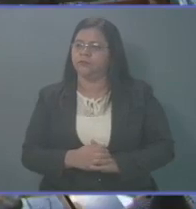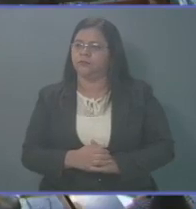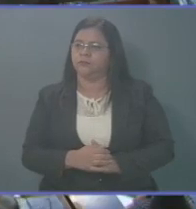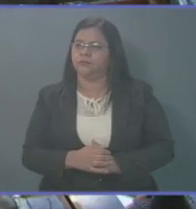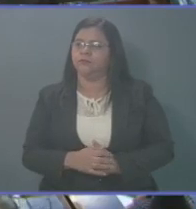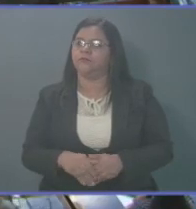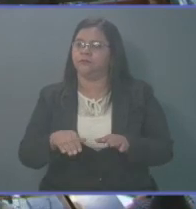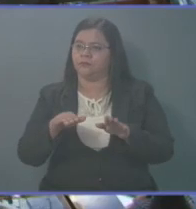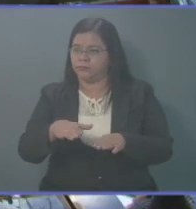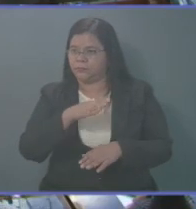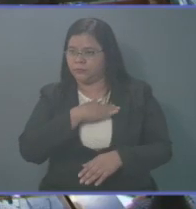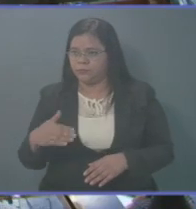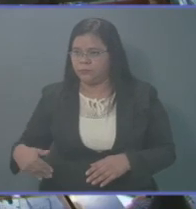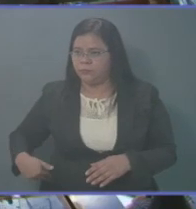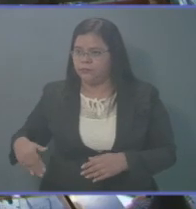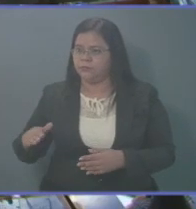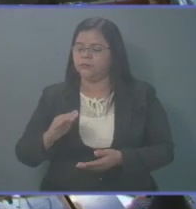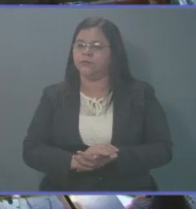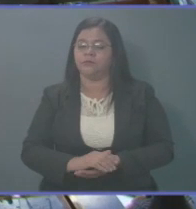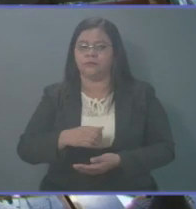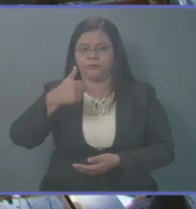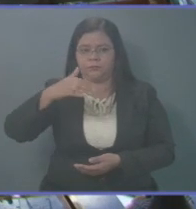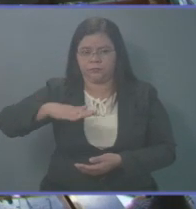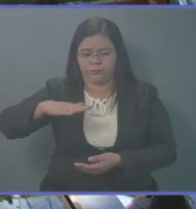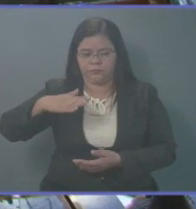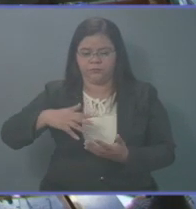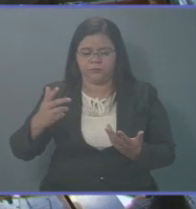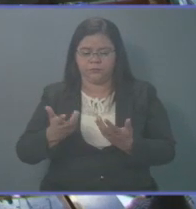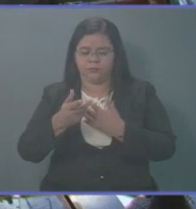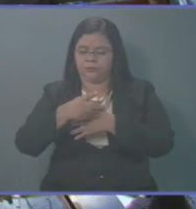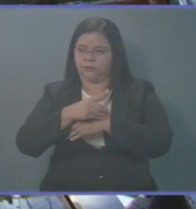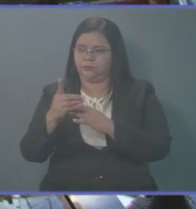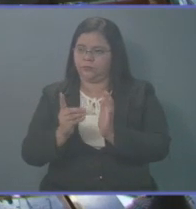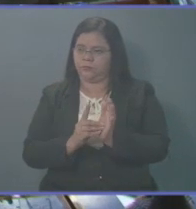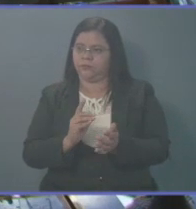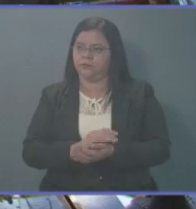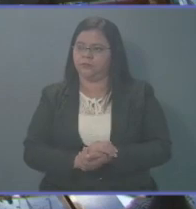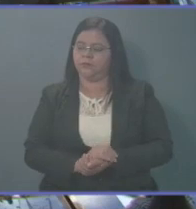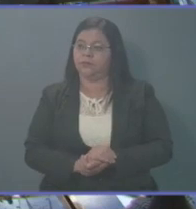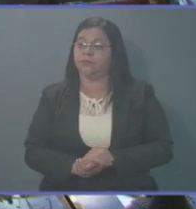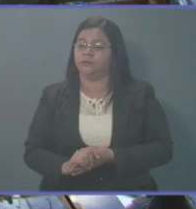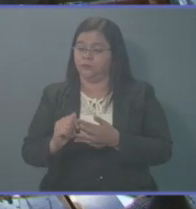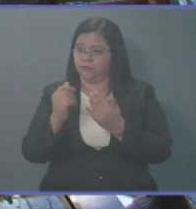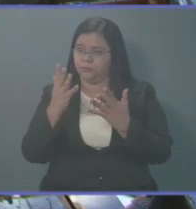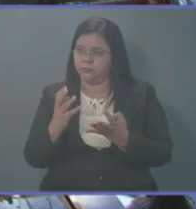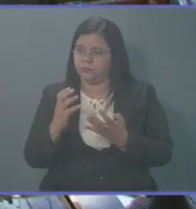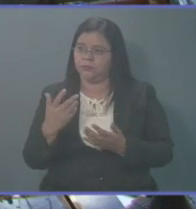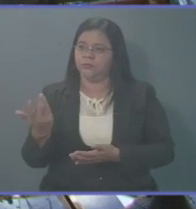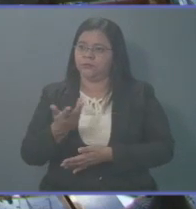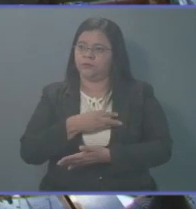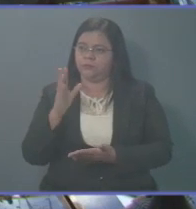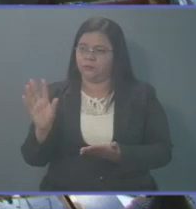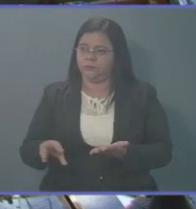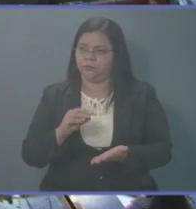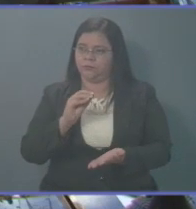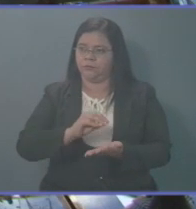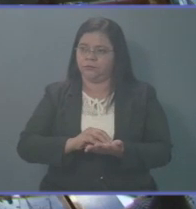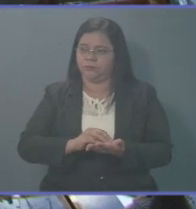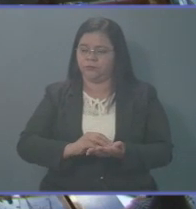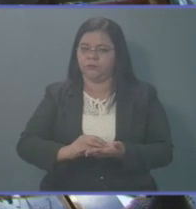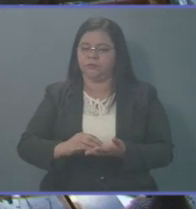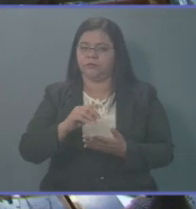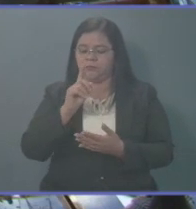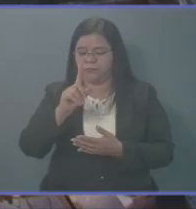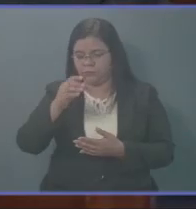Muchas gracias, Presidente. Buenas tardes, colegas diputados. Para incorporar un considerando,